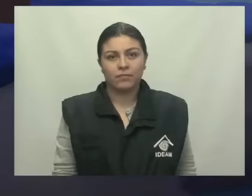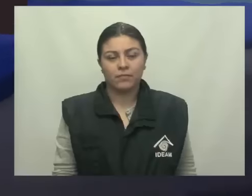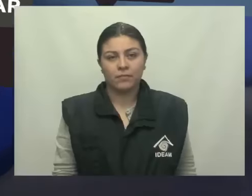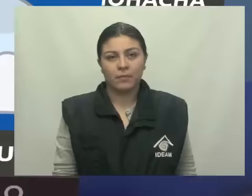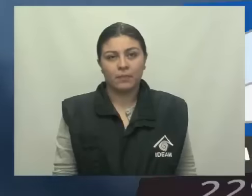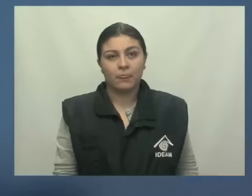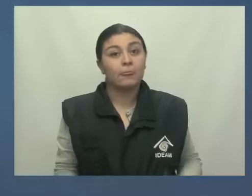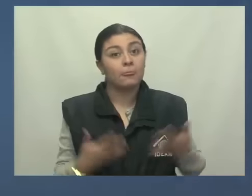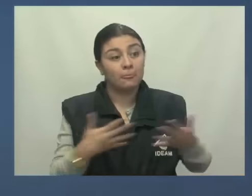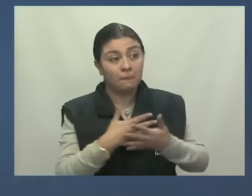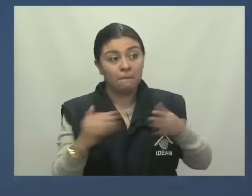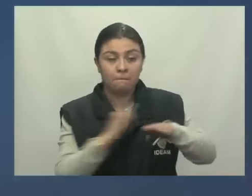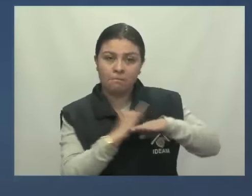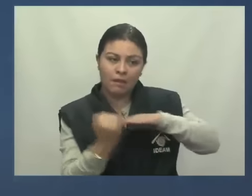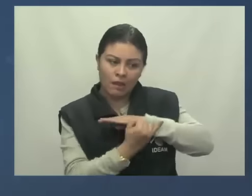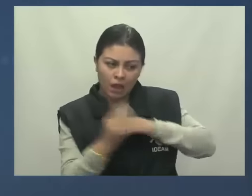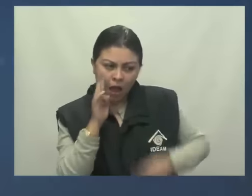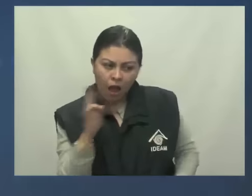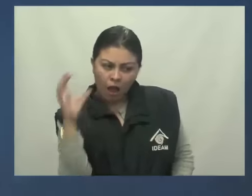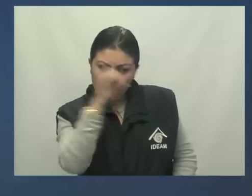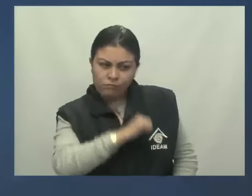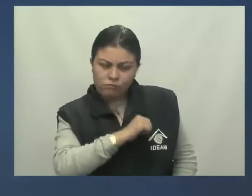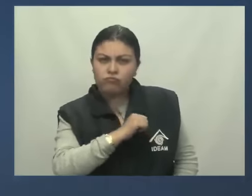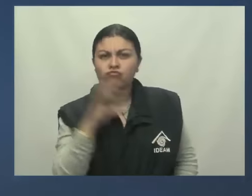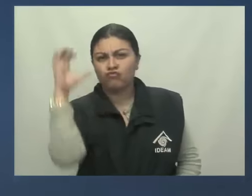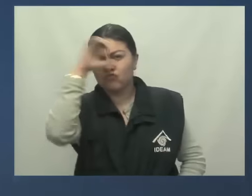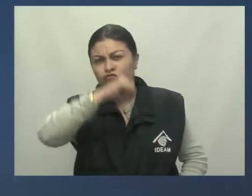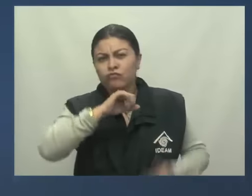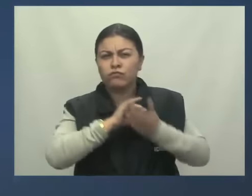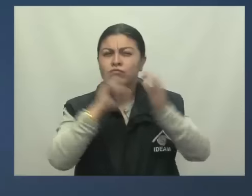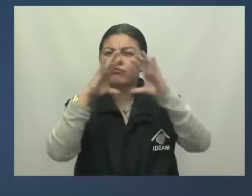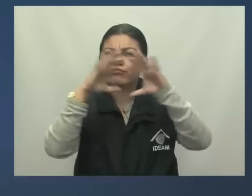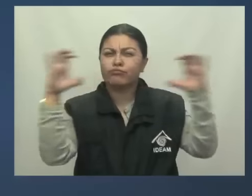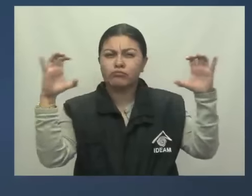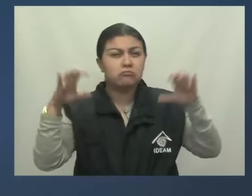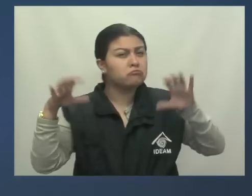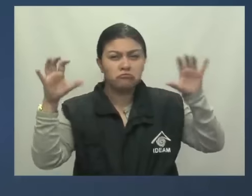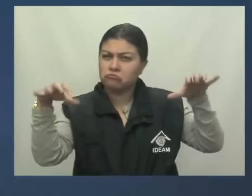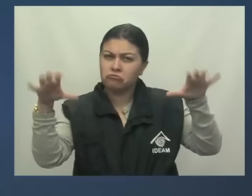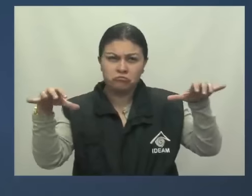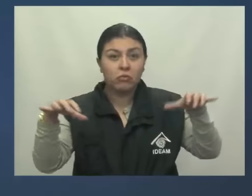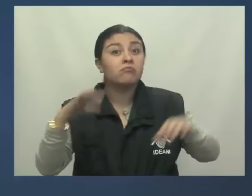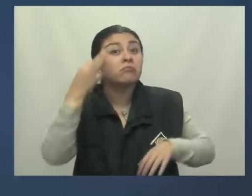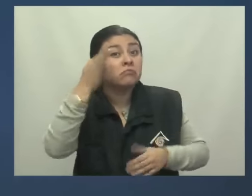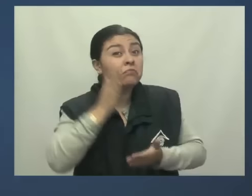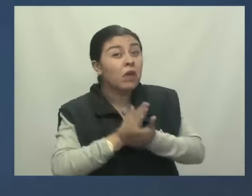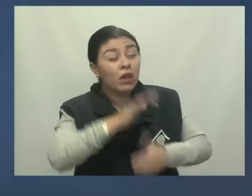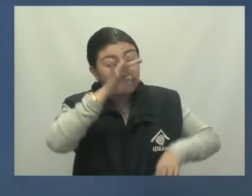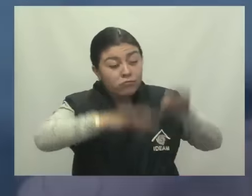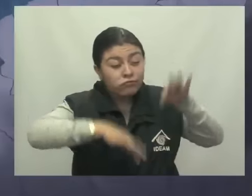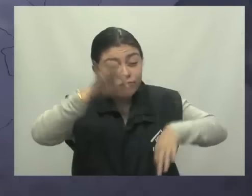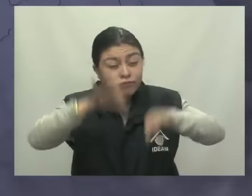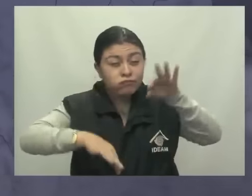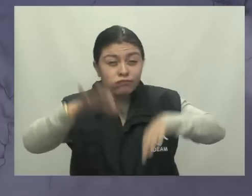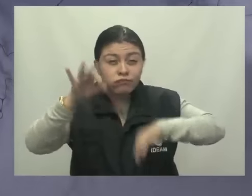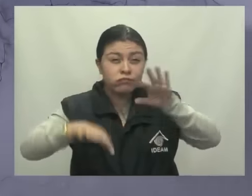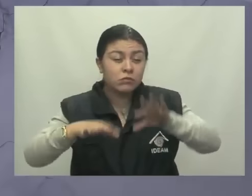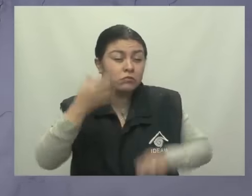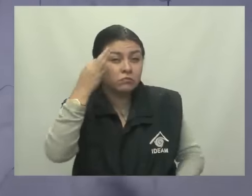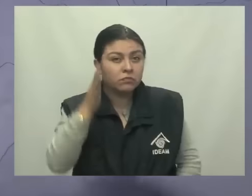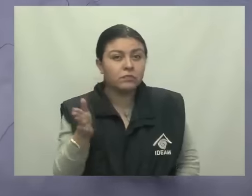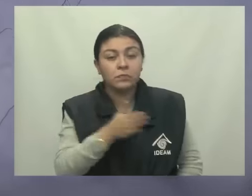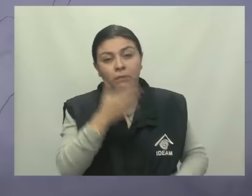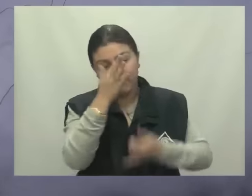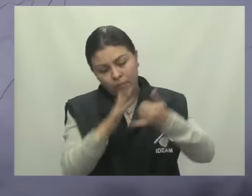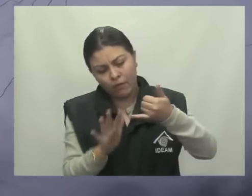En nuestras islas observamos una noche cubierta con tiempo seco sin descartar lloviznas intermitentes. En el litoral